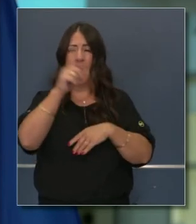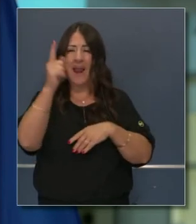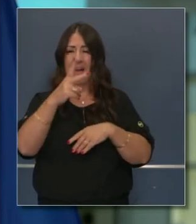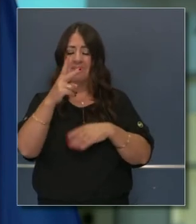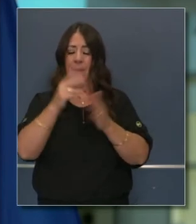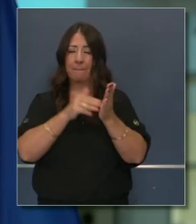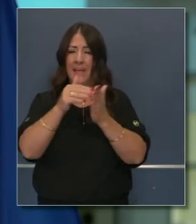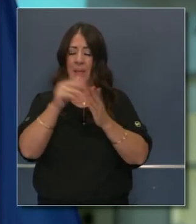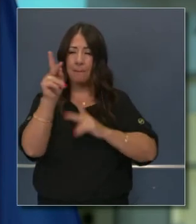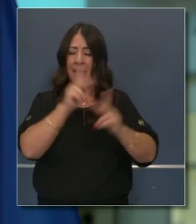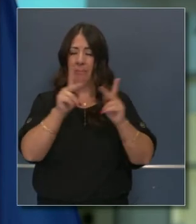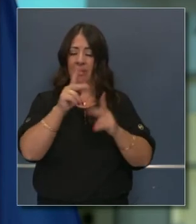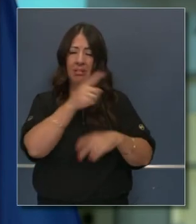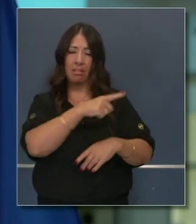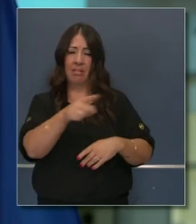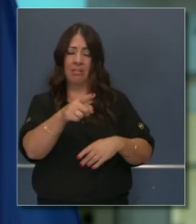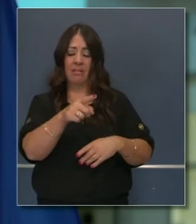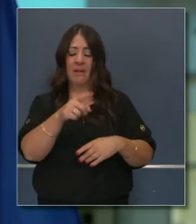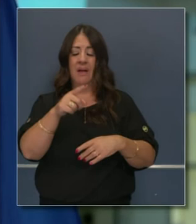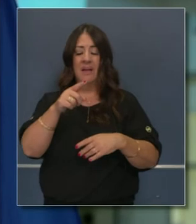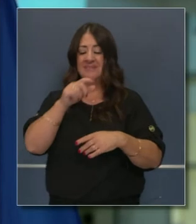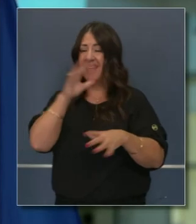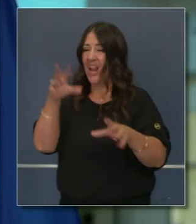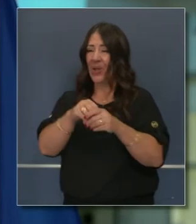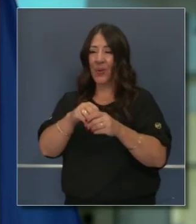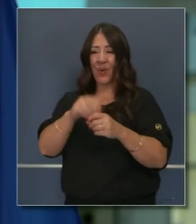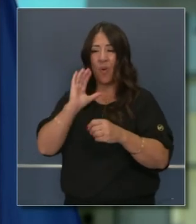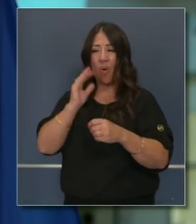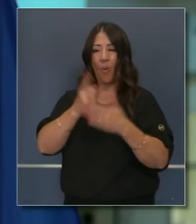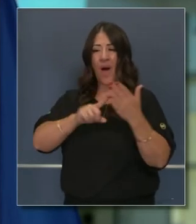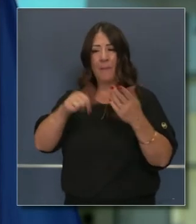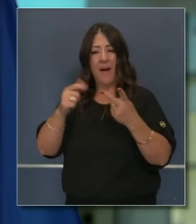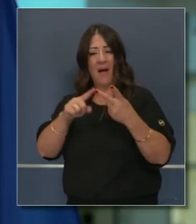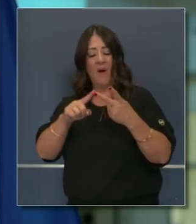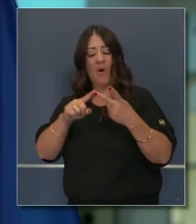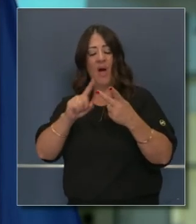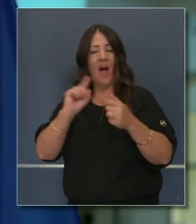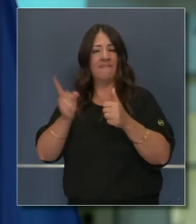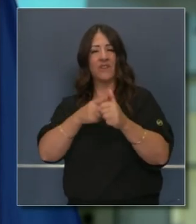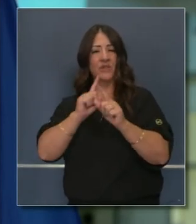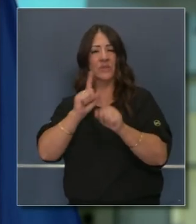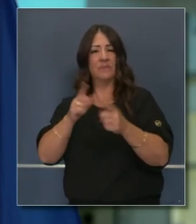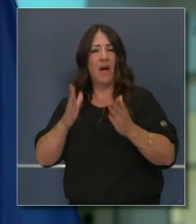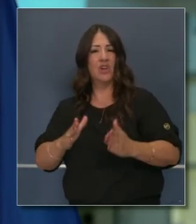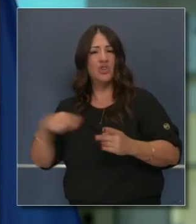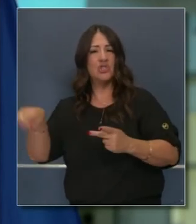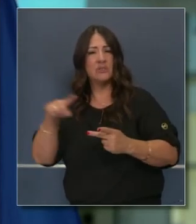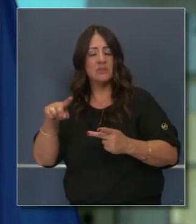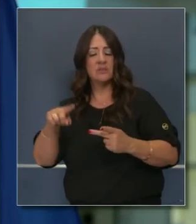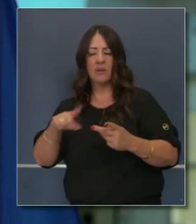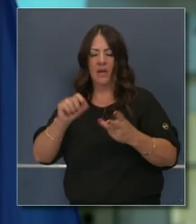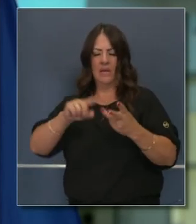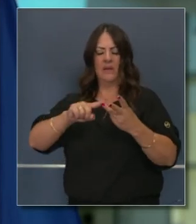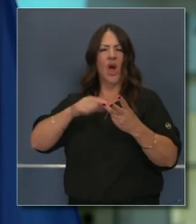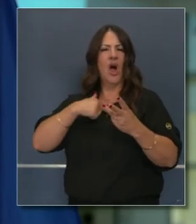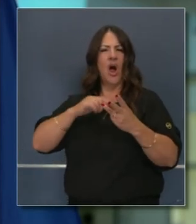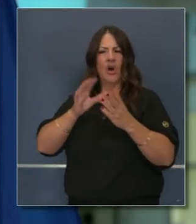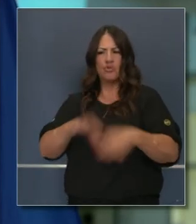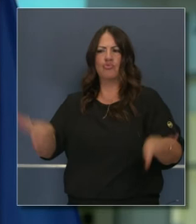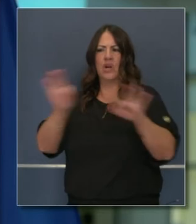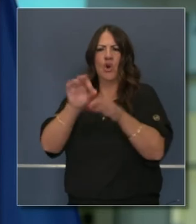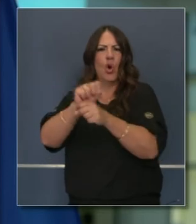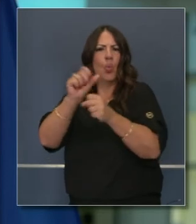.2 a 2 millones de trabajadores de salud, lo cual no incluye a los socorristas, no incluye a los otros trabajadores